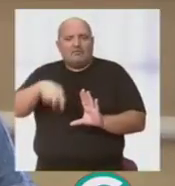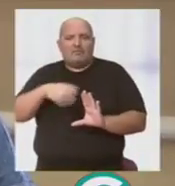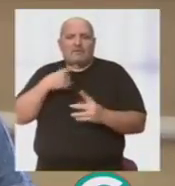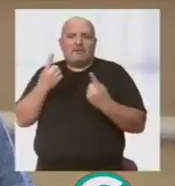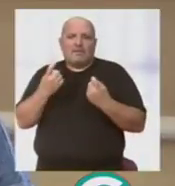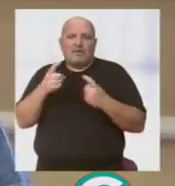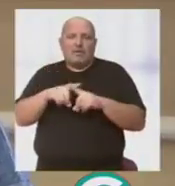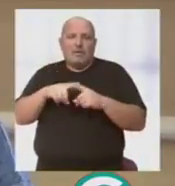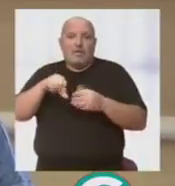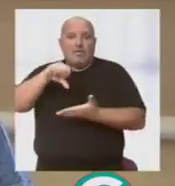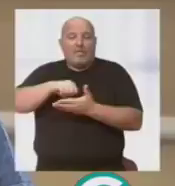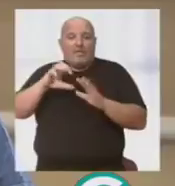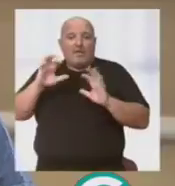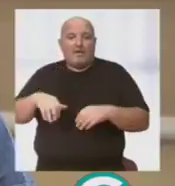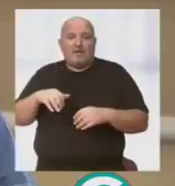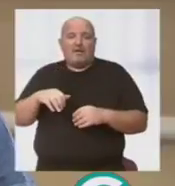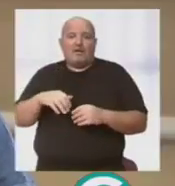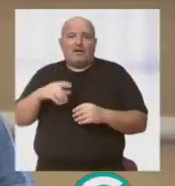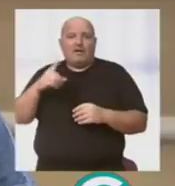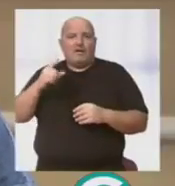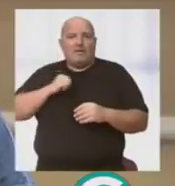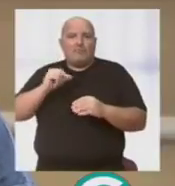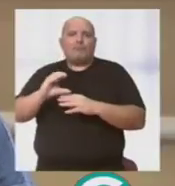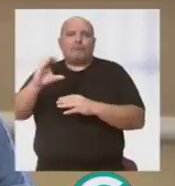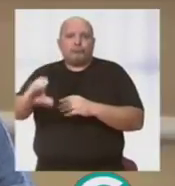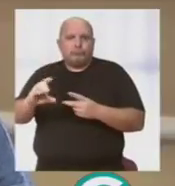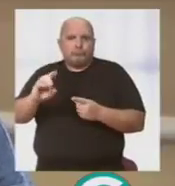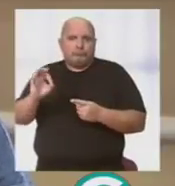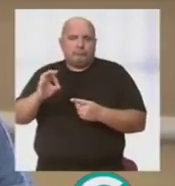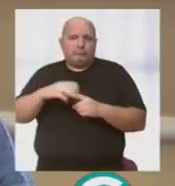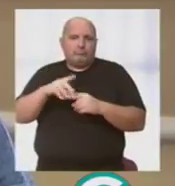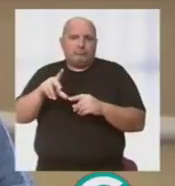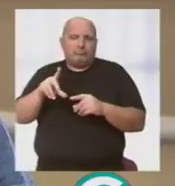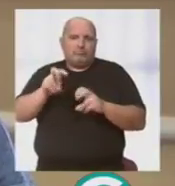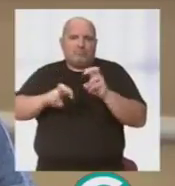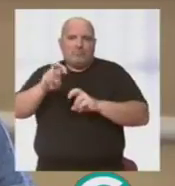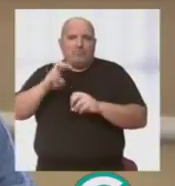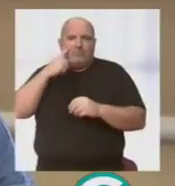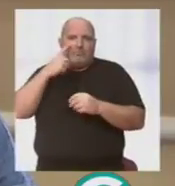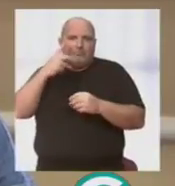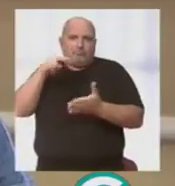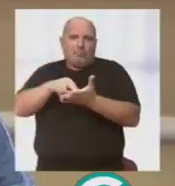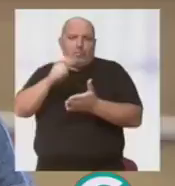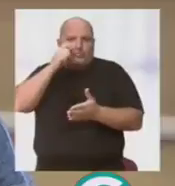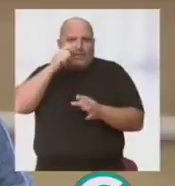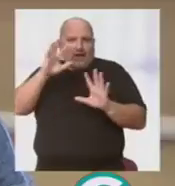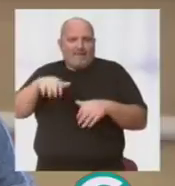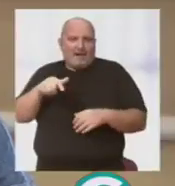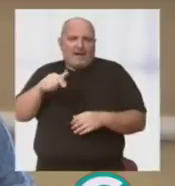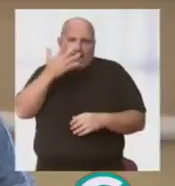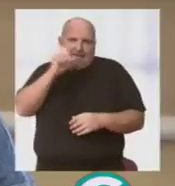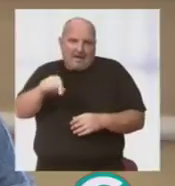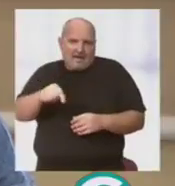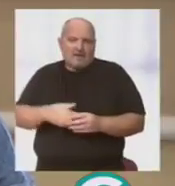necesidad de que una ciudad como Cádiz tenga esta inversión que se acabe viendo reflejada en un museo del carnaval. Creemos